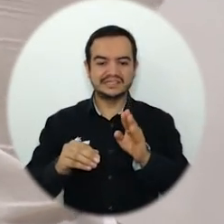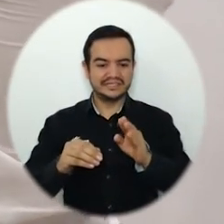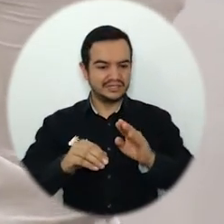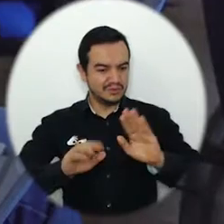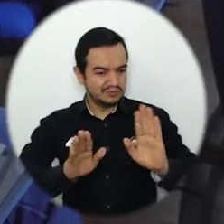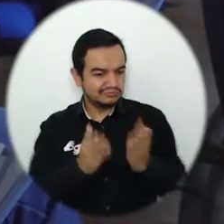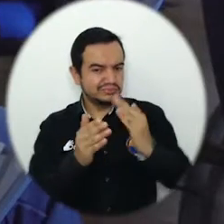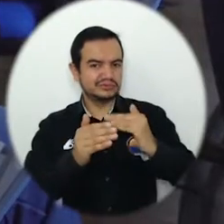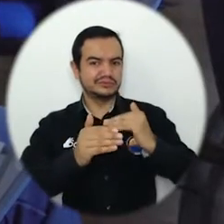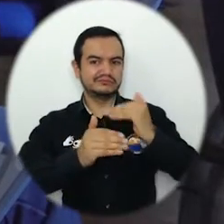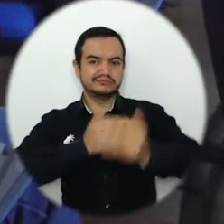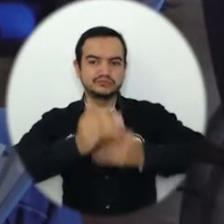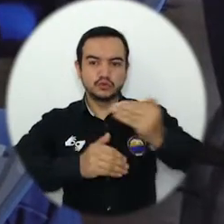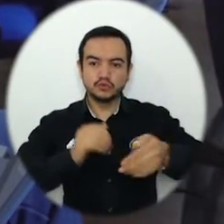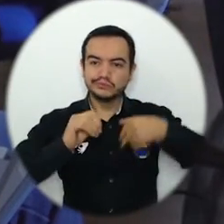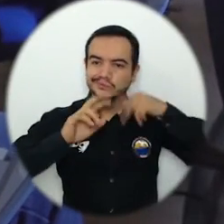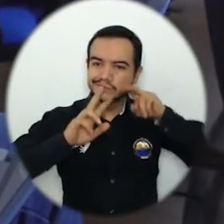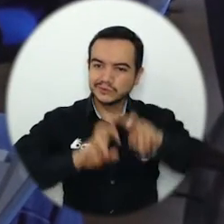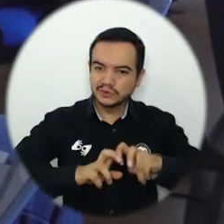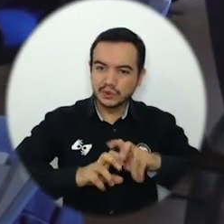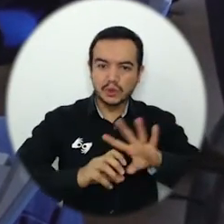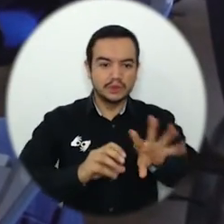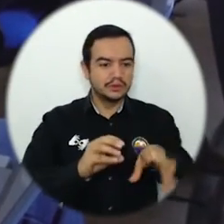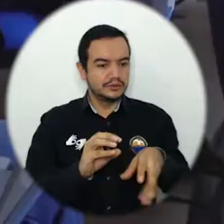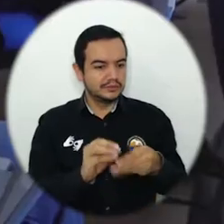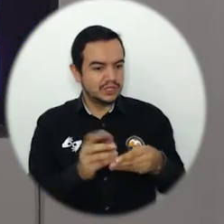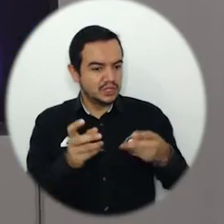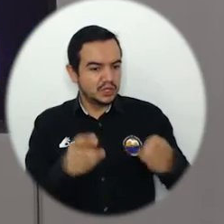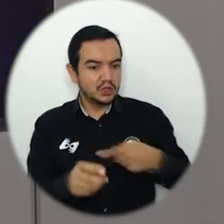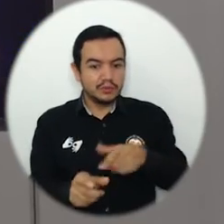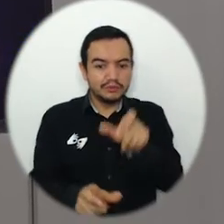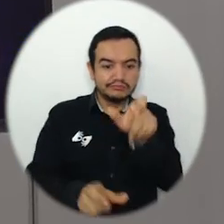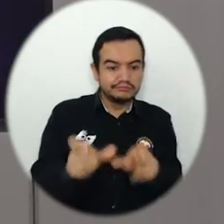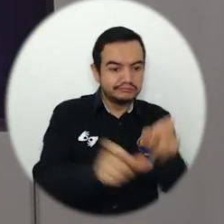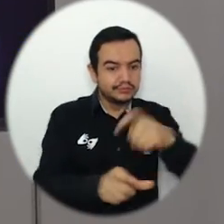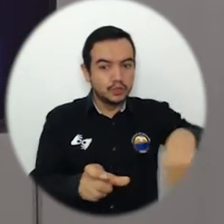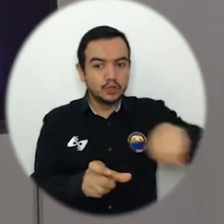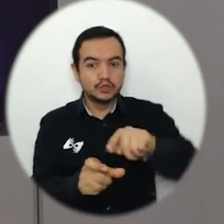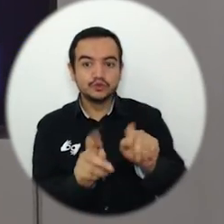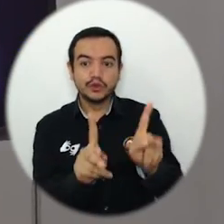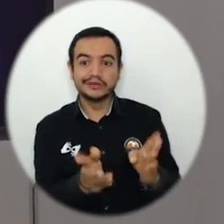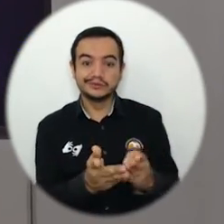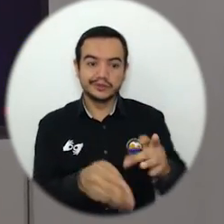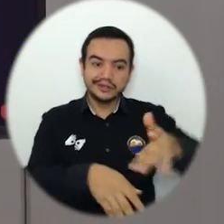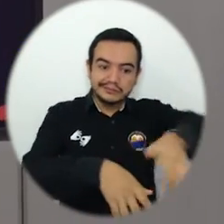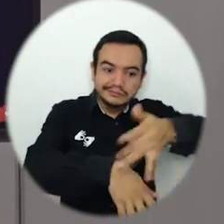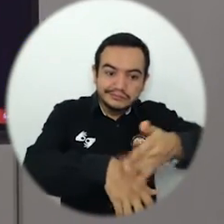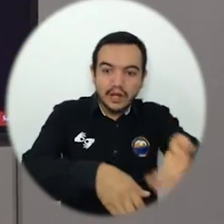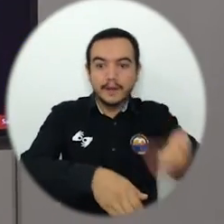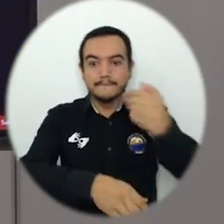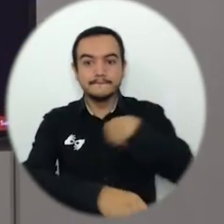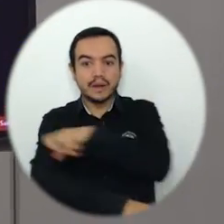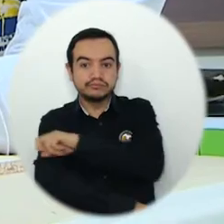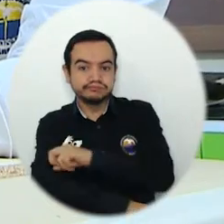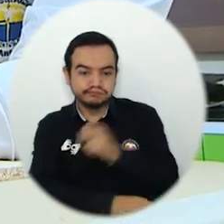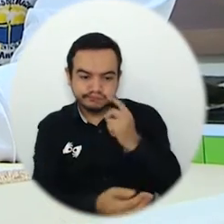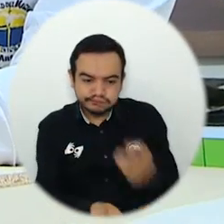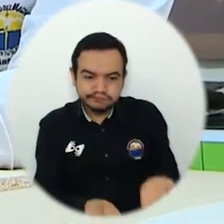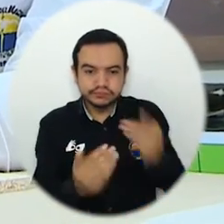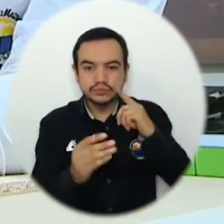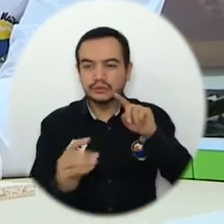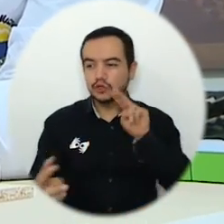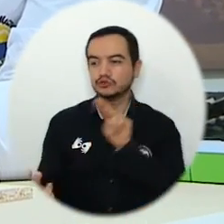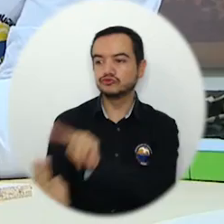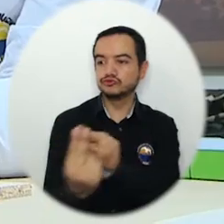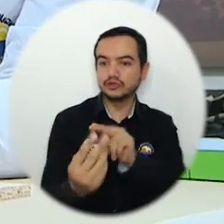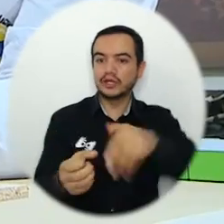interesado por mejorar los procesos de investigación, por fomentar el interés de los estudiantes en el trabajo social para el